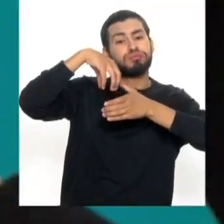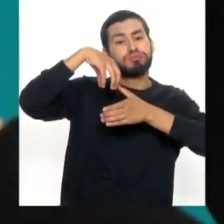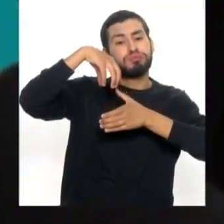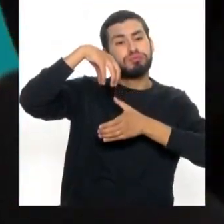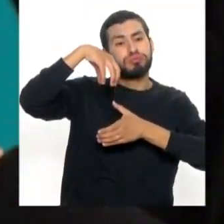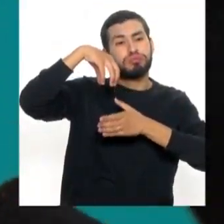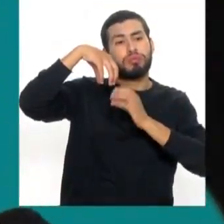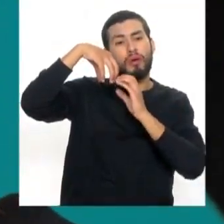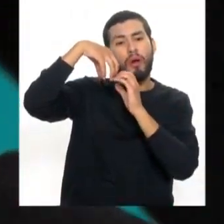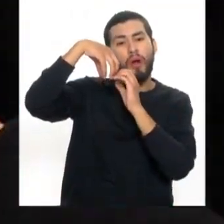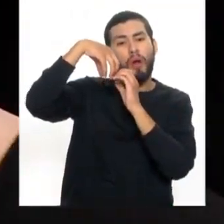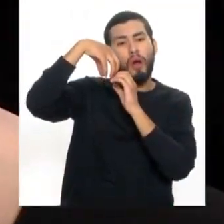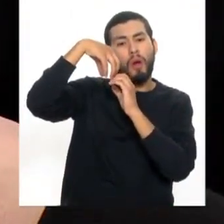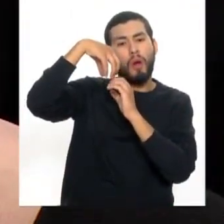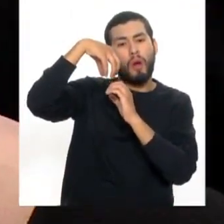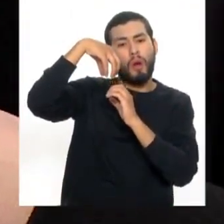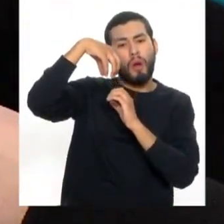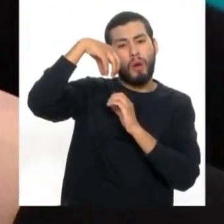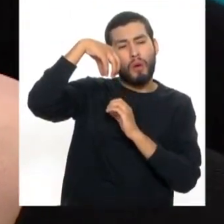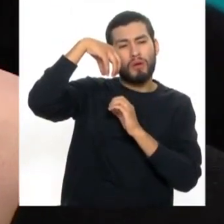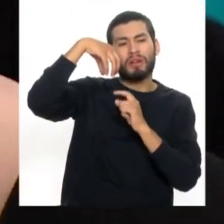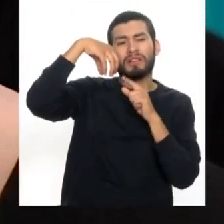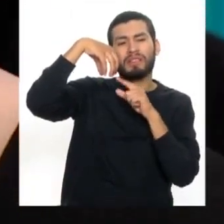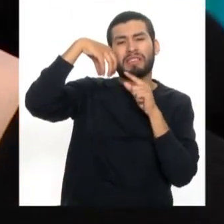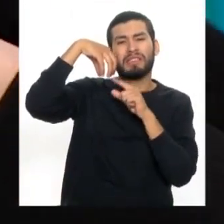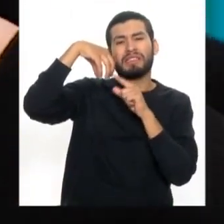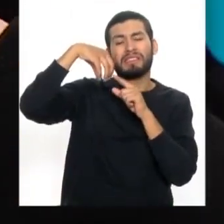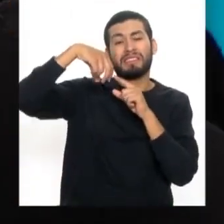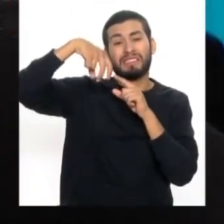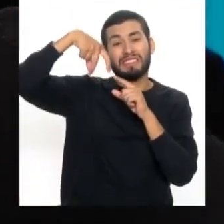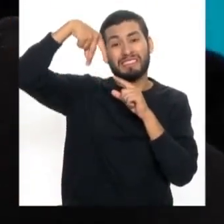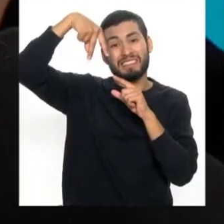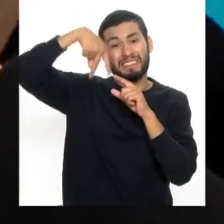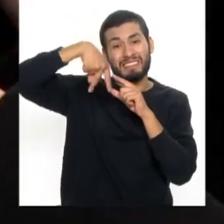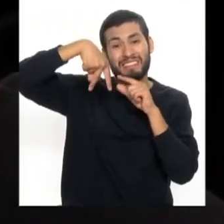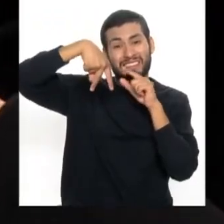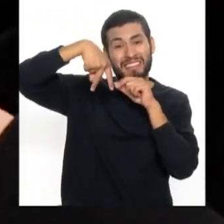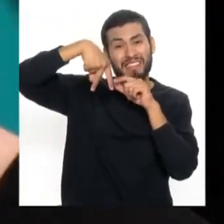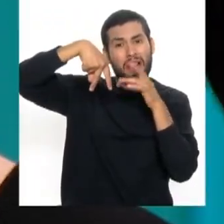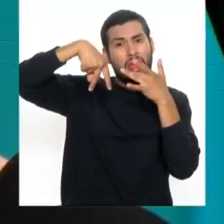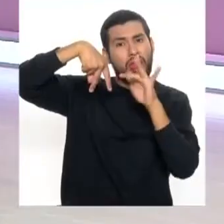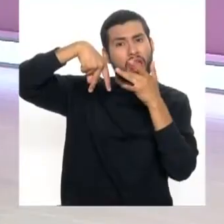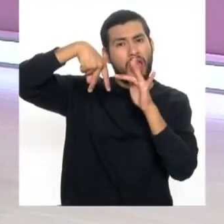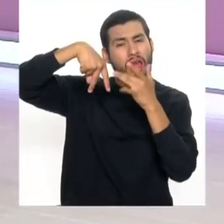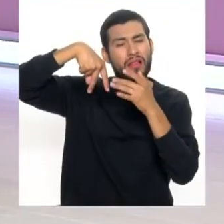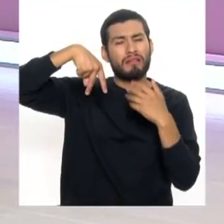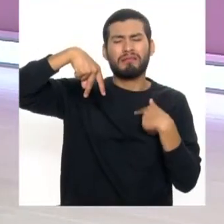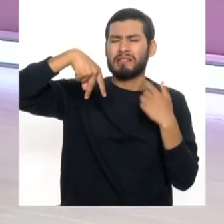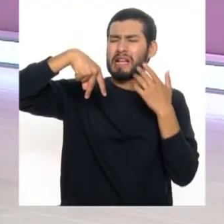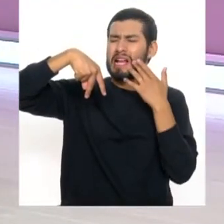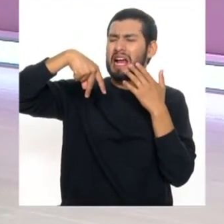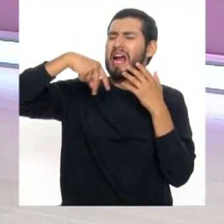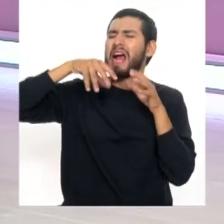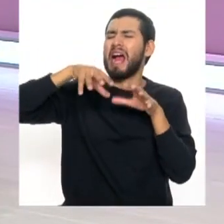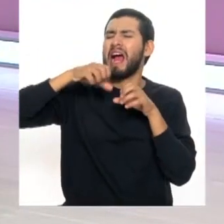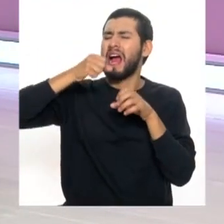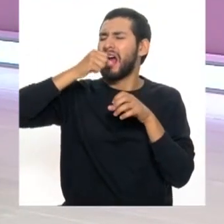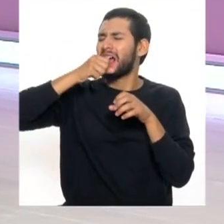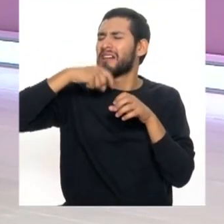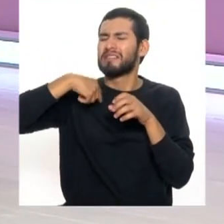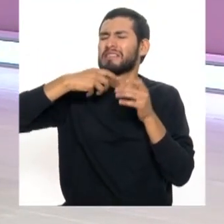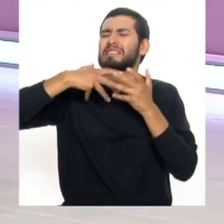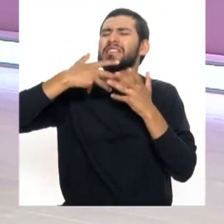al desnudo. Exacto. La raíz queda al desnudo. Exacto. Entonces dicen, ¡ay! Como algo, muerdo un heladito y siento esa